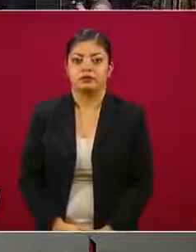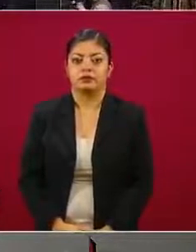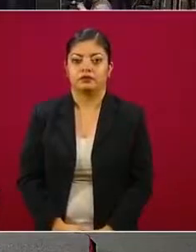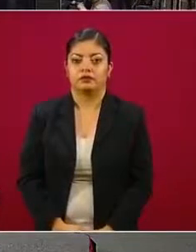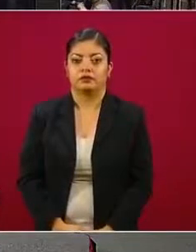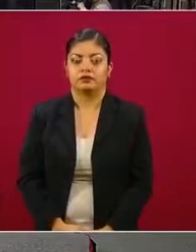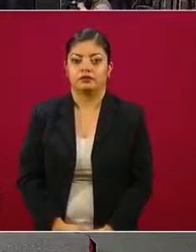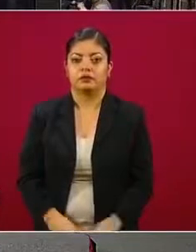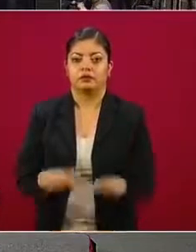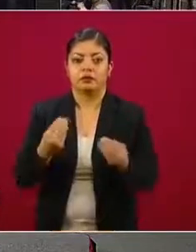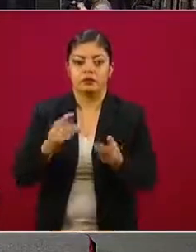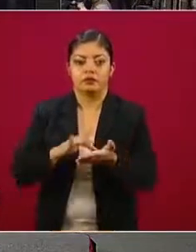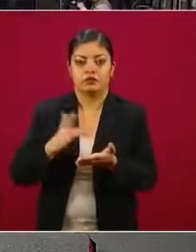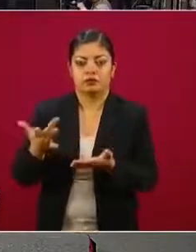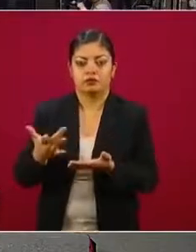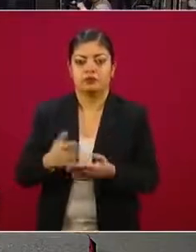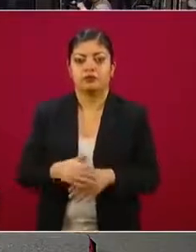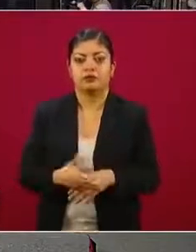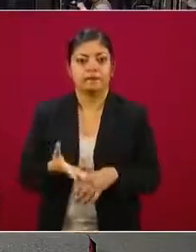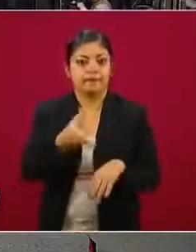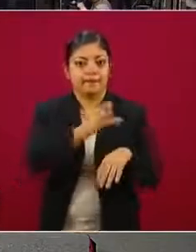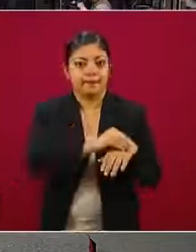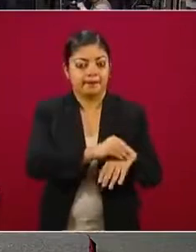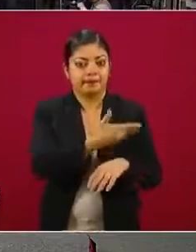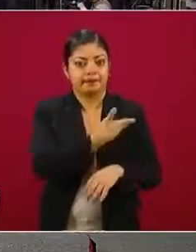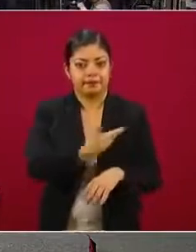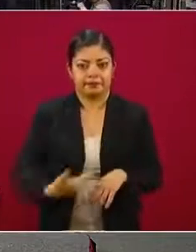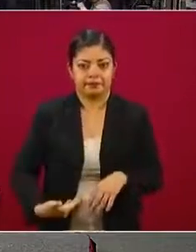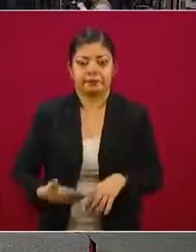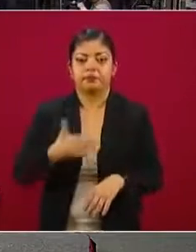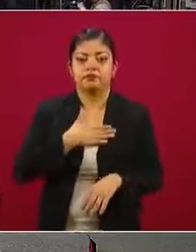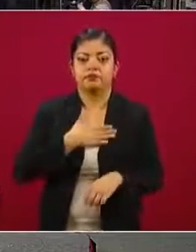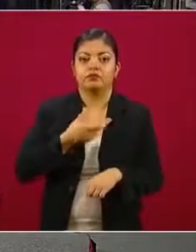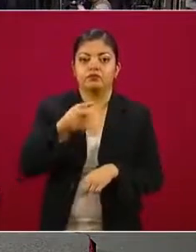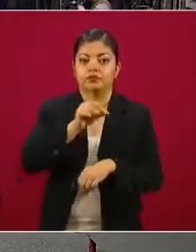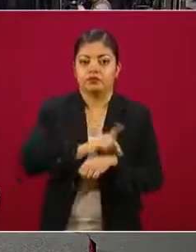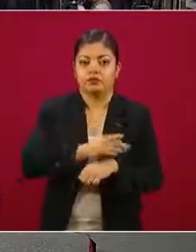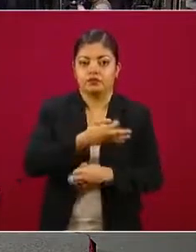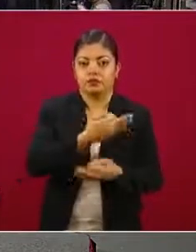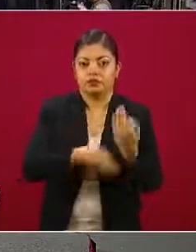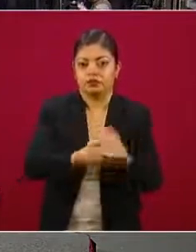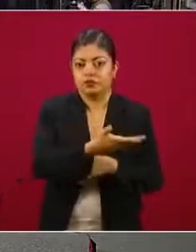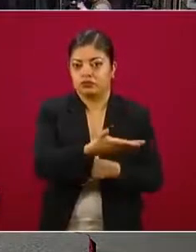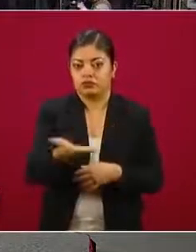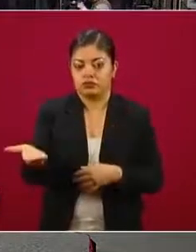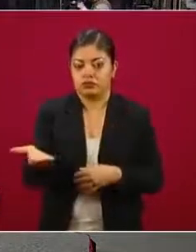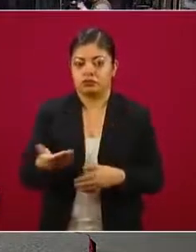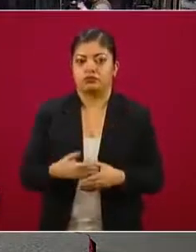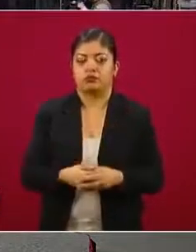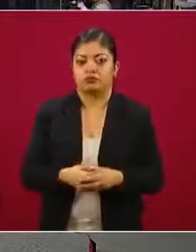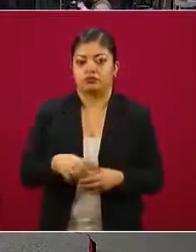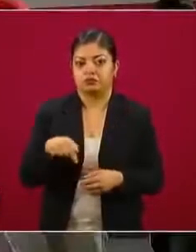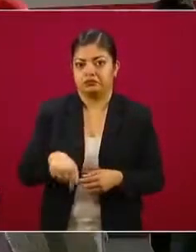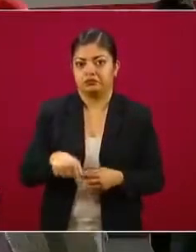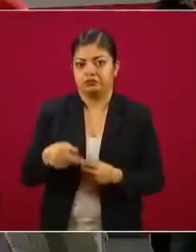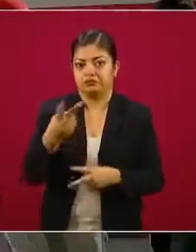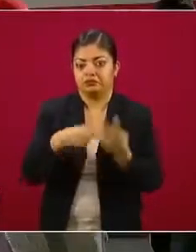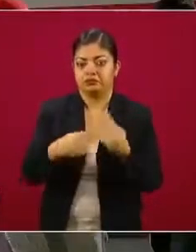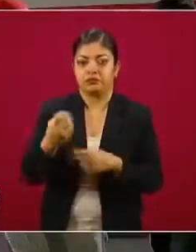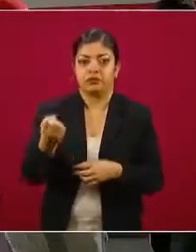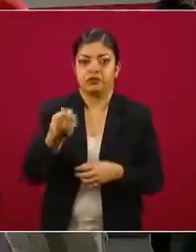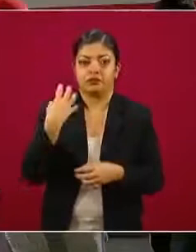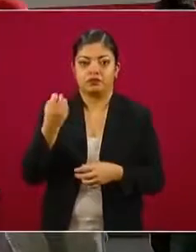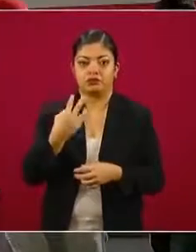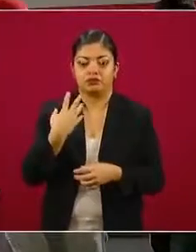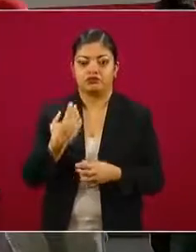Muchas gracias. Con su permiso, señor presidente, muy buenos días a todas, a todos quienes participan de esta conferencia y